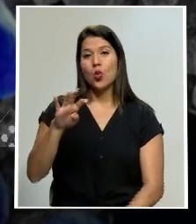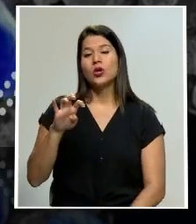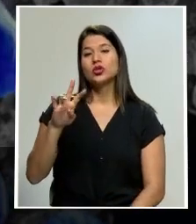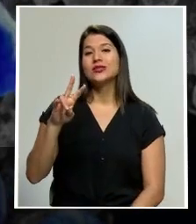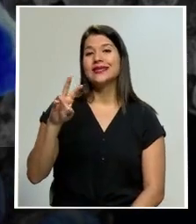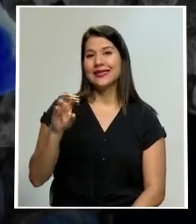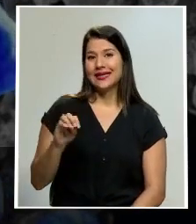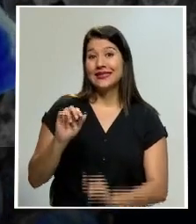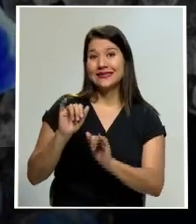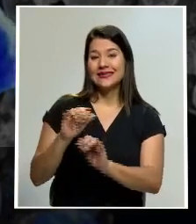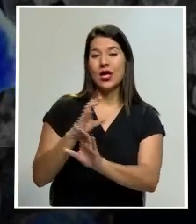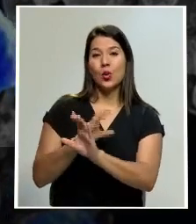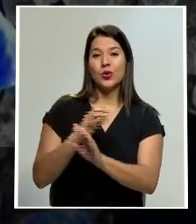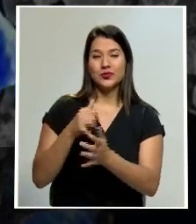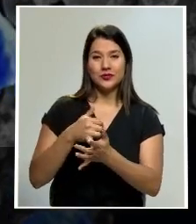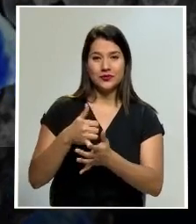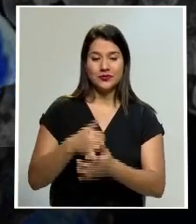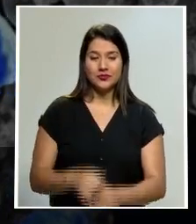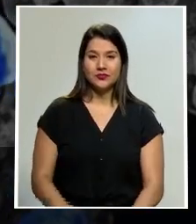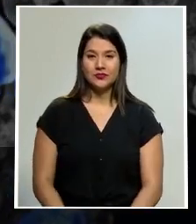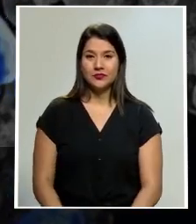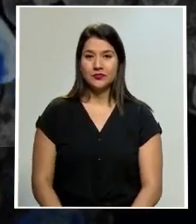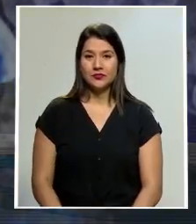están en cuidados intensivos